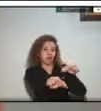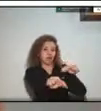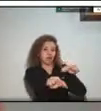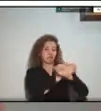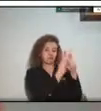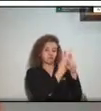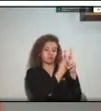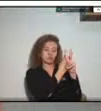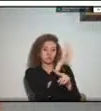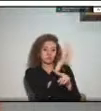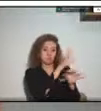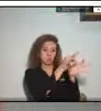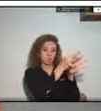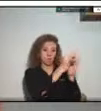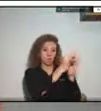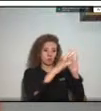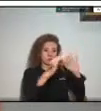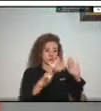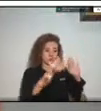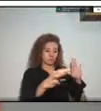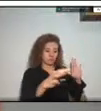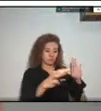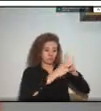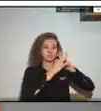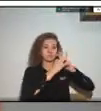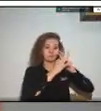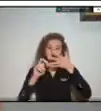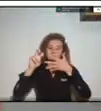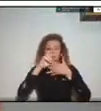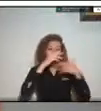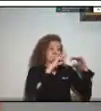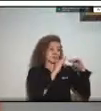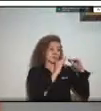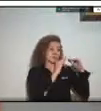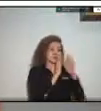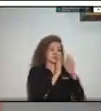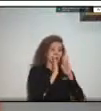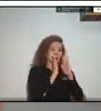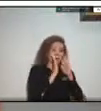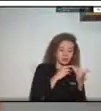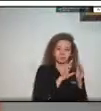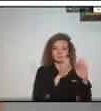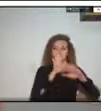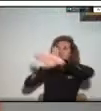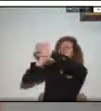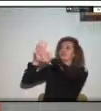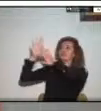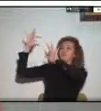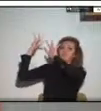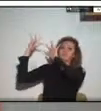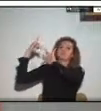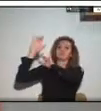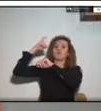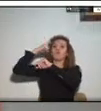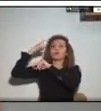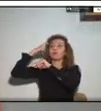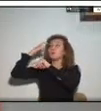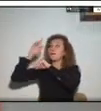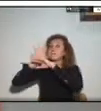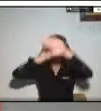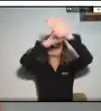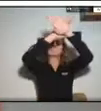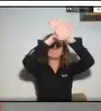ahí va subiendo el nivel si no lo pueden atender entonces llega la gobernación y si no pedimos el apoyo a la unidad nacional y con respecto a